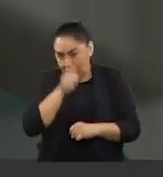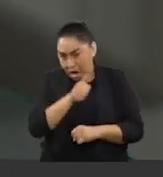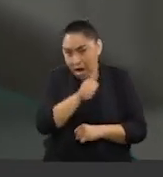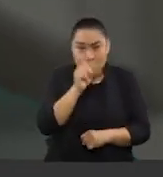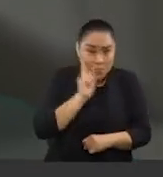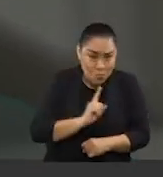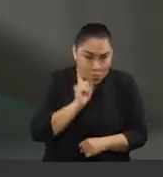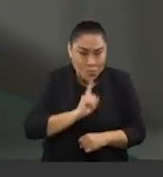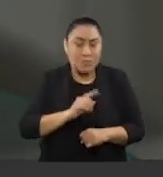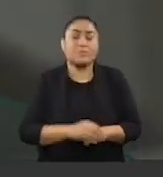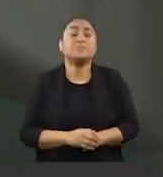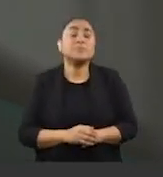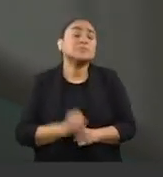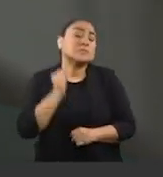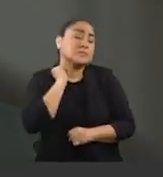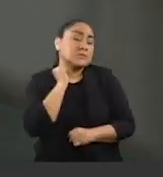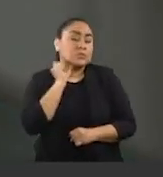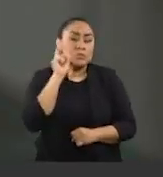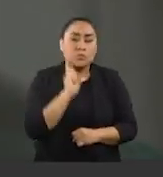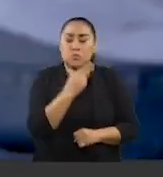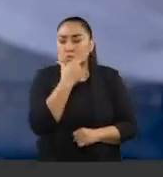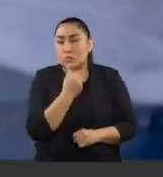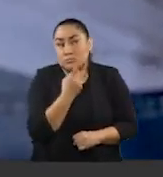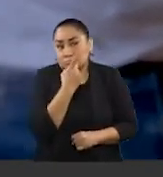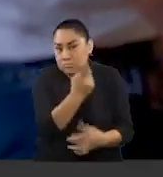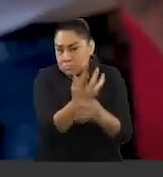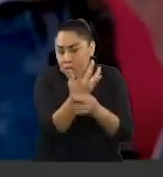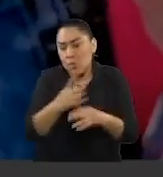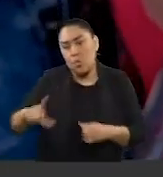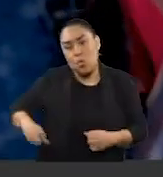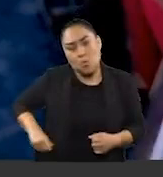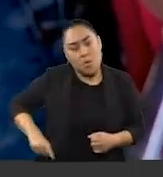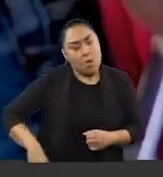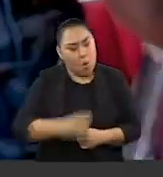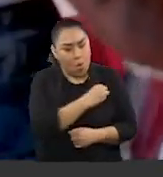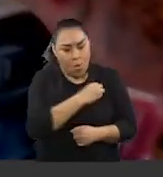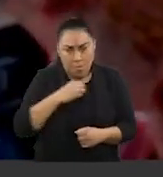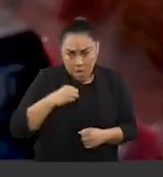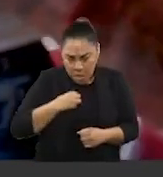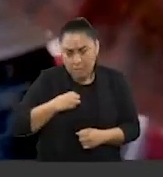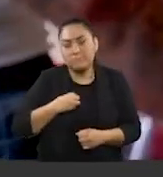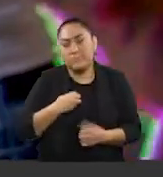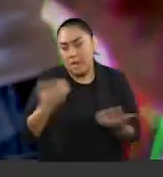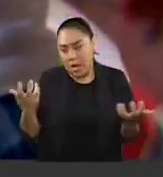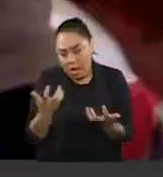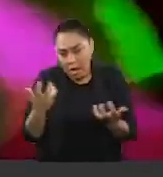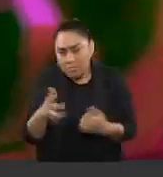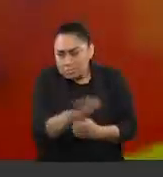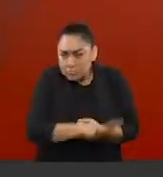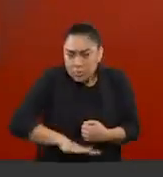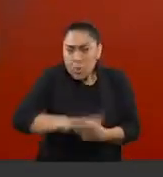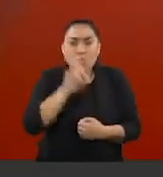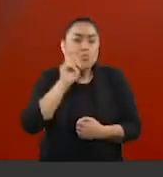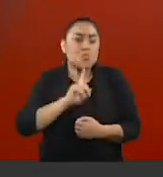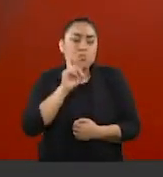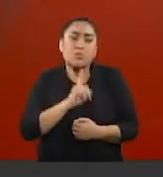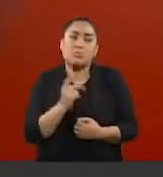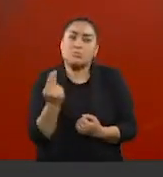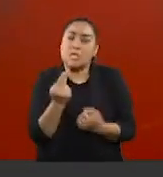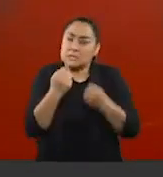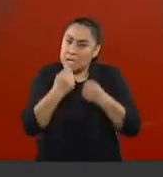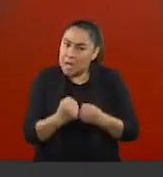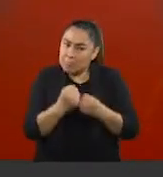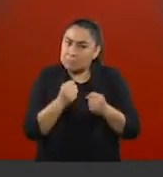senadoras y senadores afirmaron que es obligación del Estado garantizar que este sector viva y se desarrolle de manera segura. Seguimos